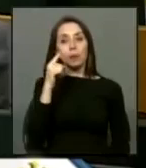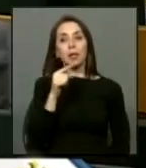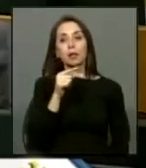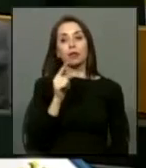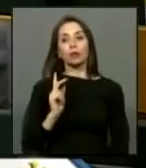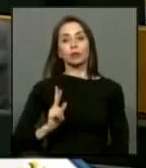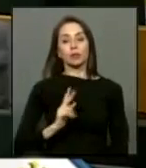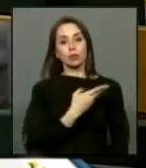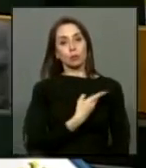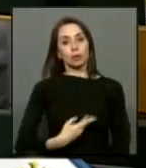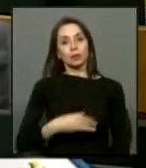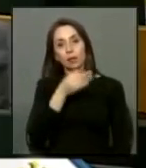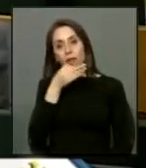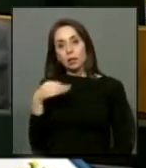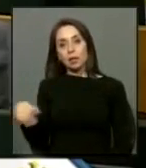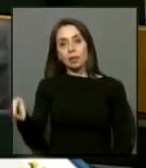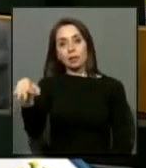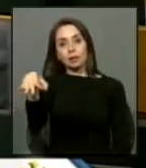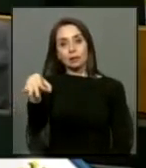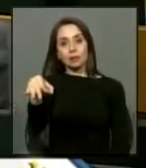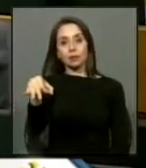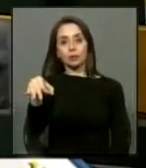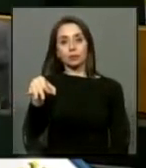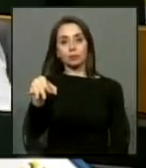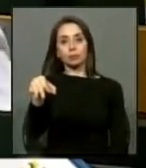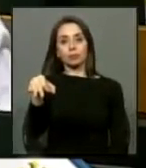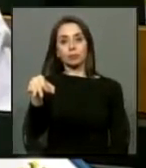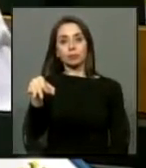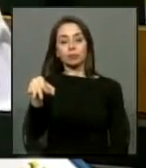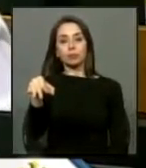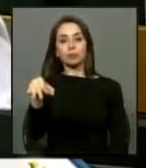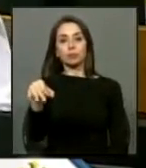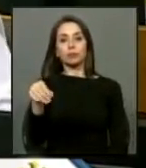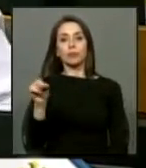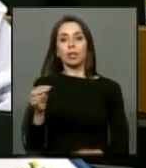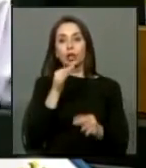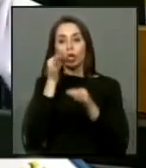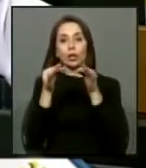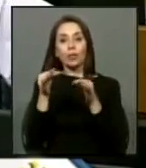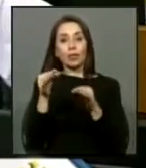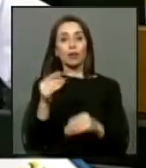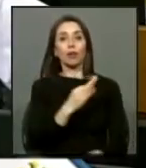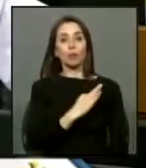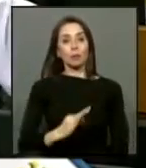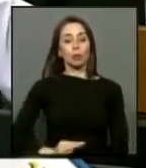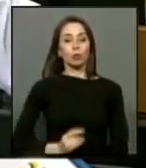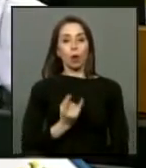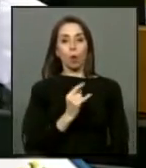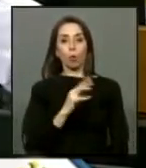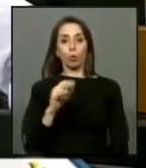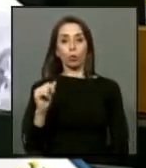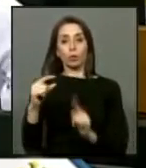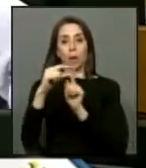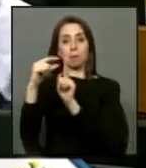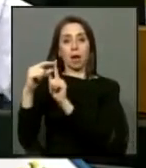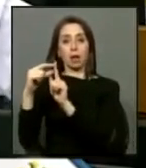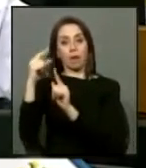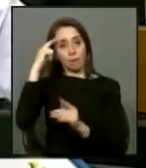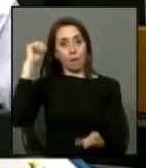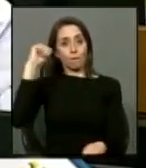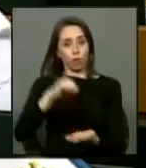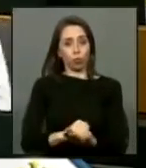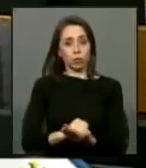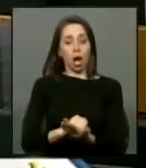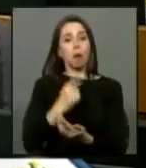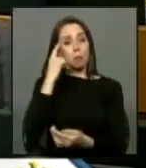intermedio señor presidente estas palabras del diputado Urrutia son brutales pero son honestas